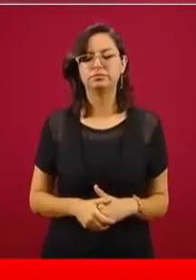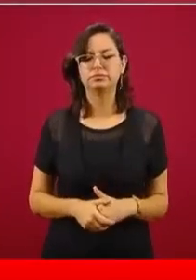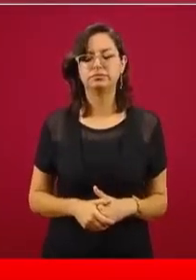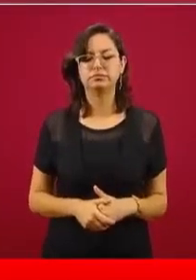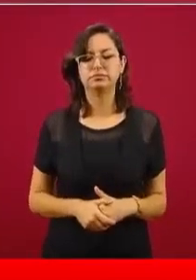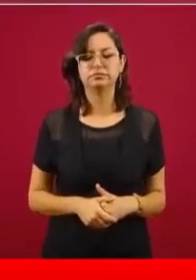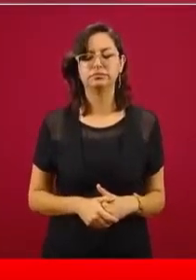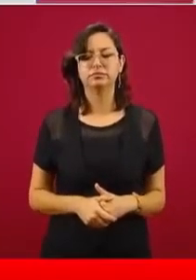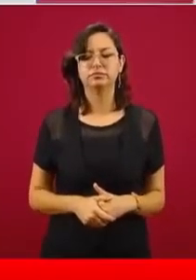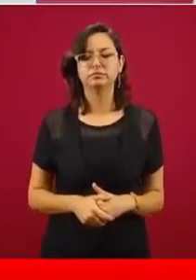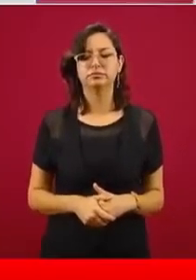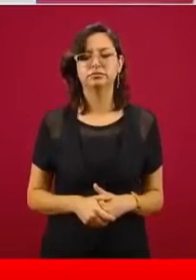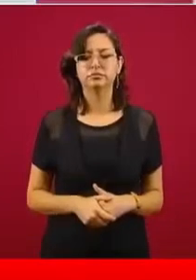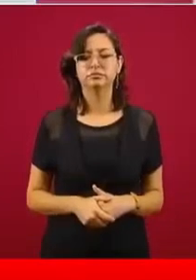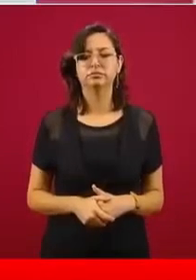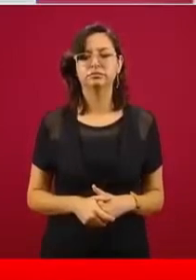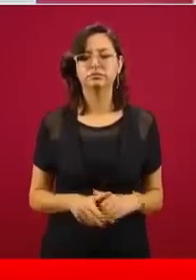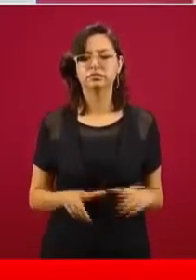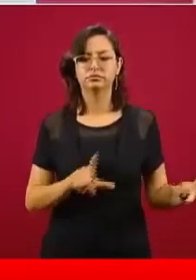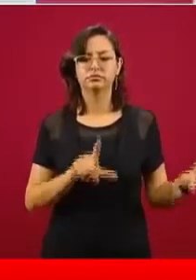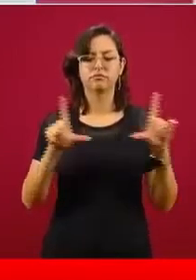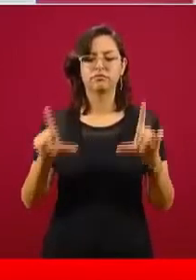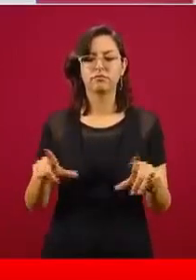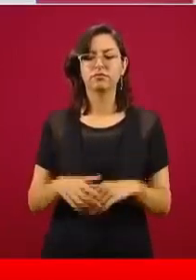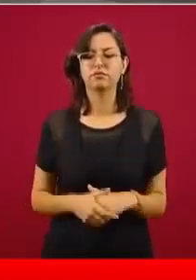La gráfica que sigue son contagios,